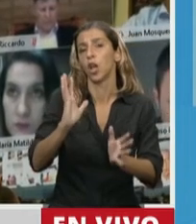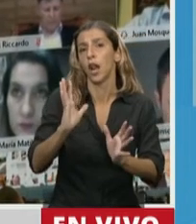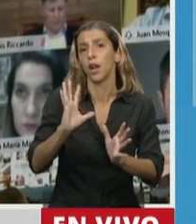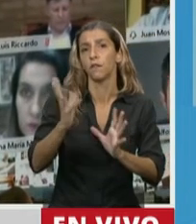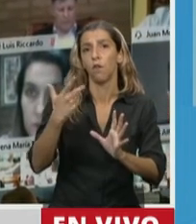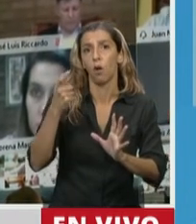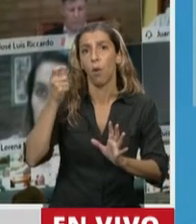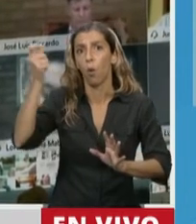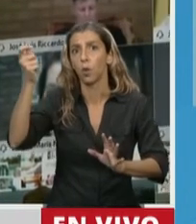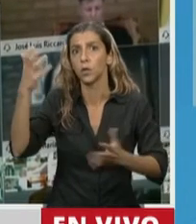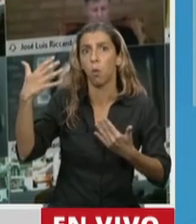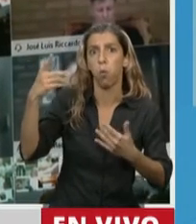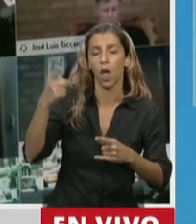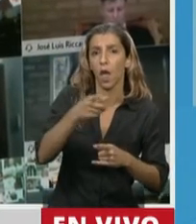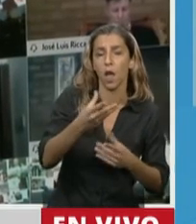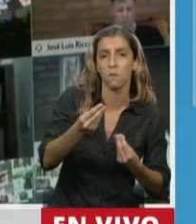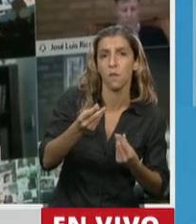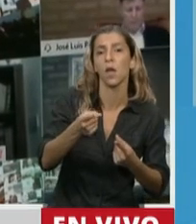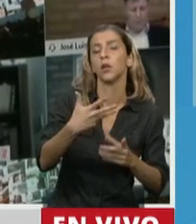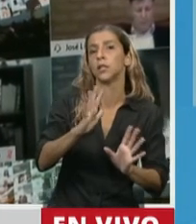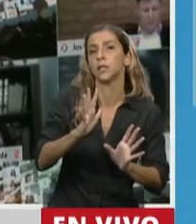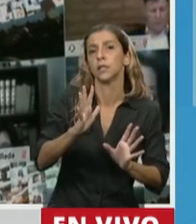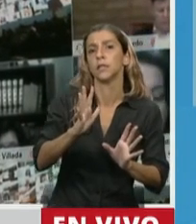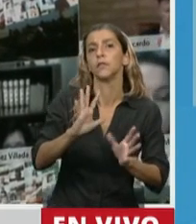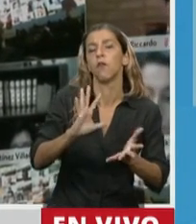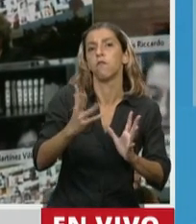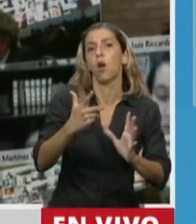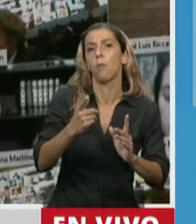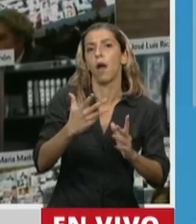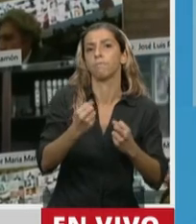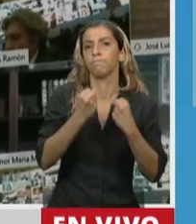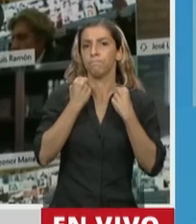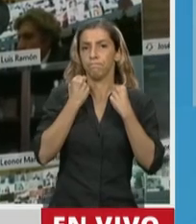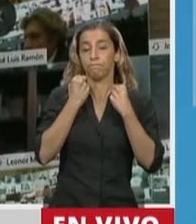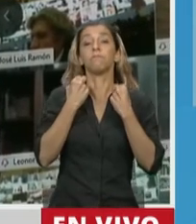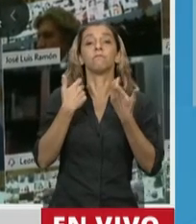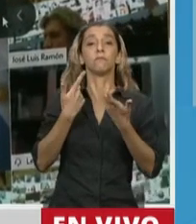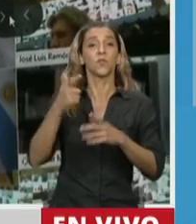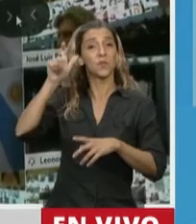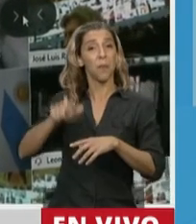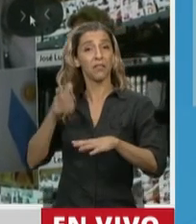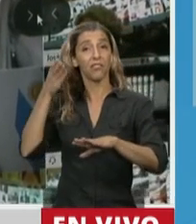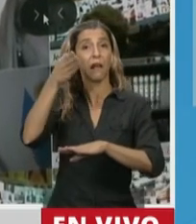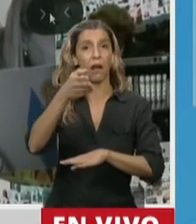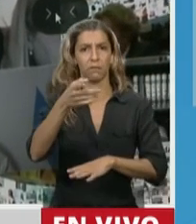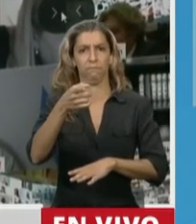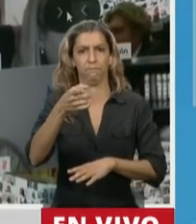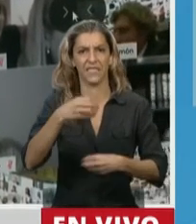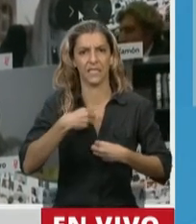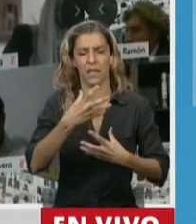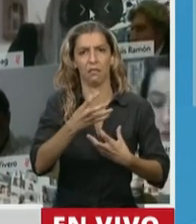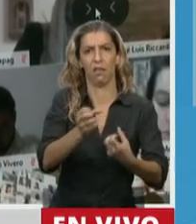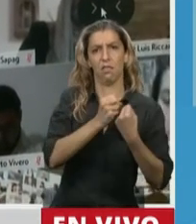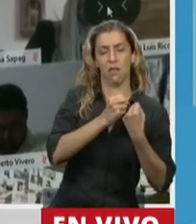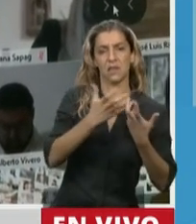que aleja al paciente en su relación y que vuelve más caro al sistema. Y la